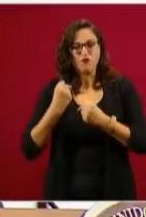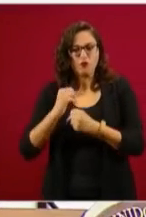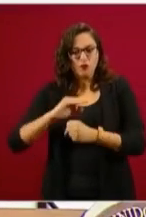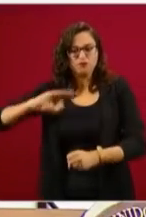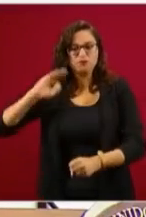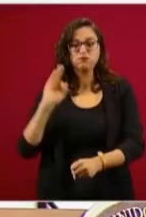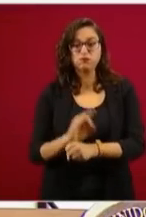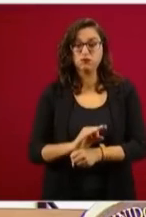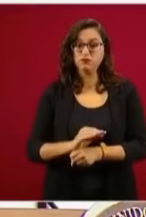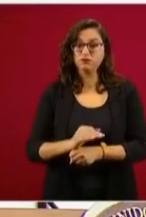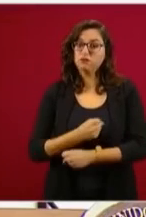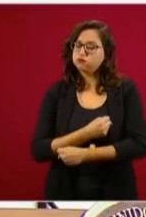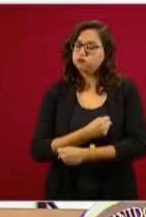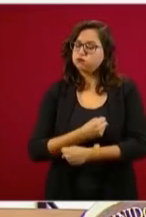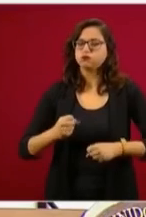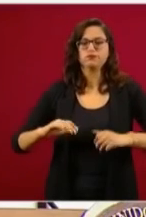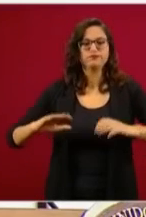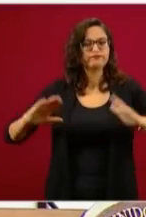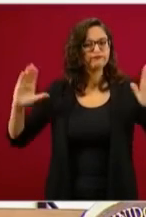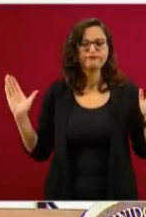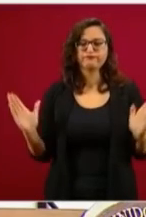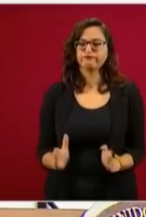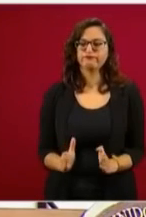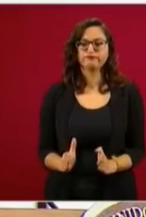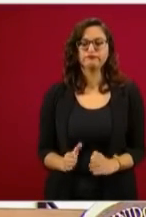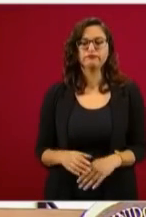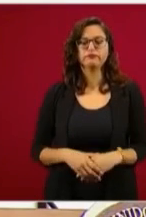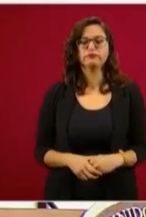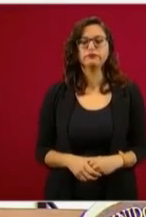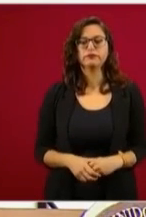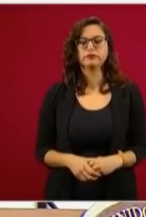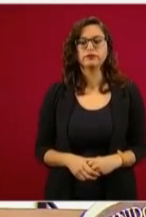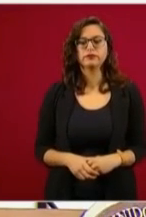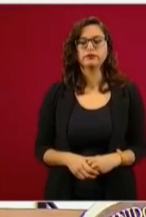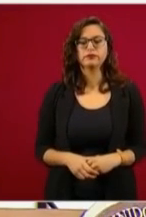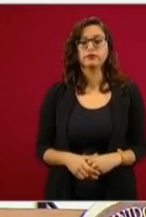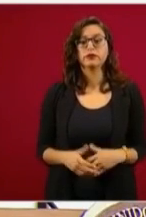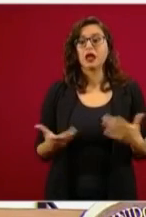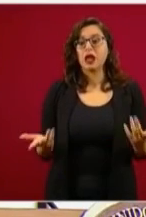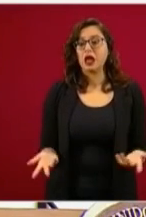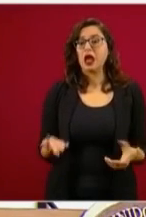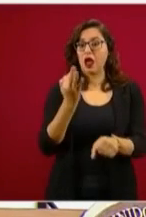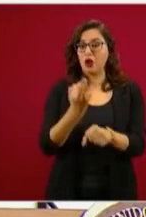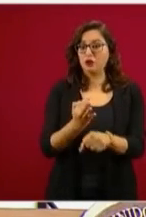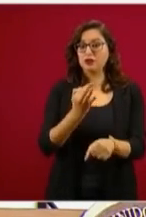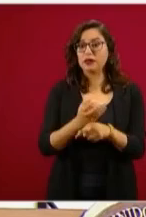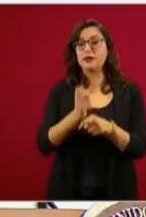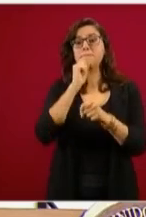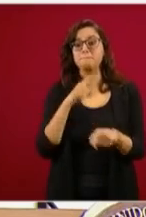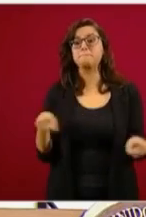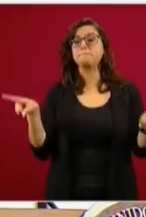estado insistiendo, sobre todo en el aspecto de nuevas formas